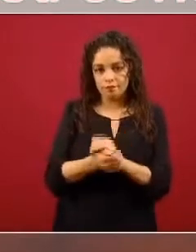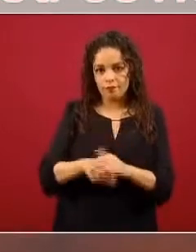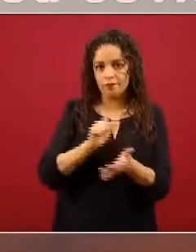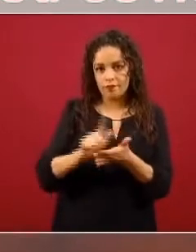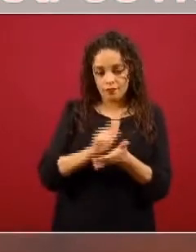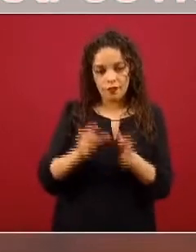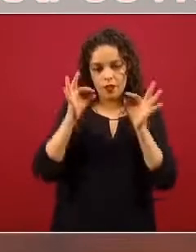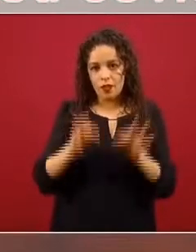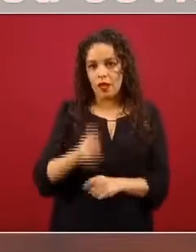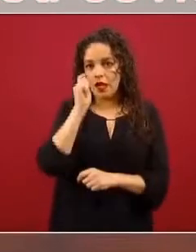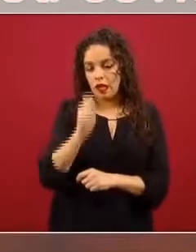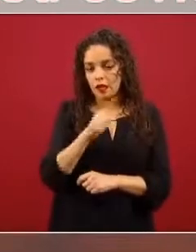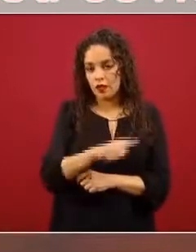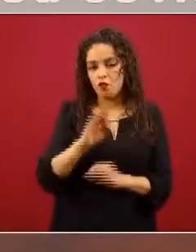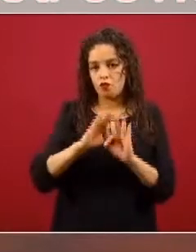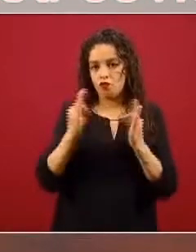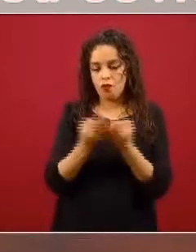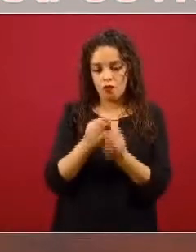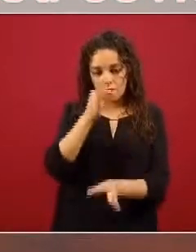técnica de higiene de manos.